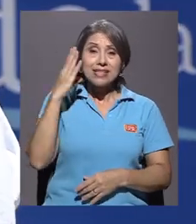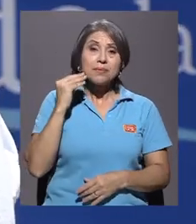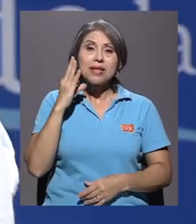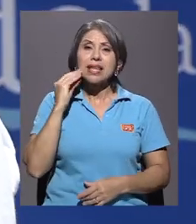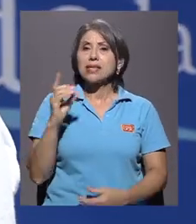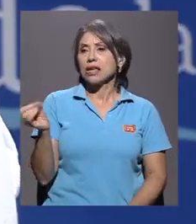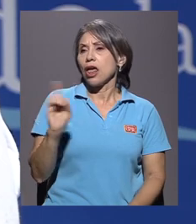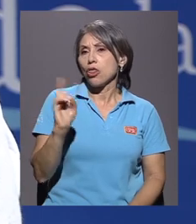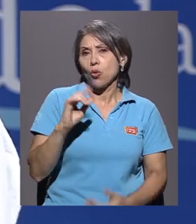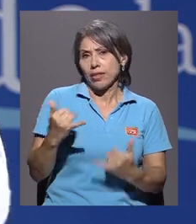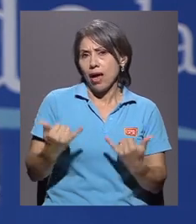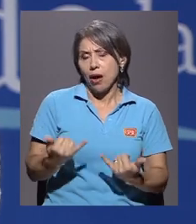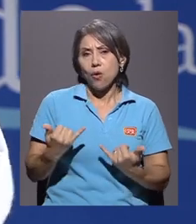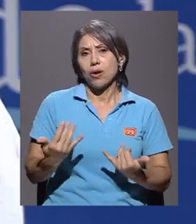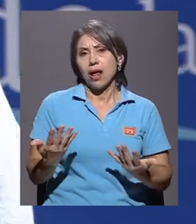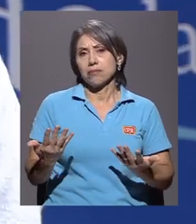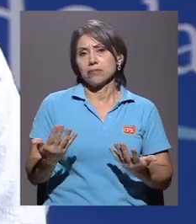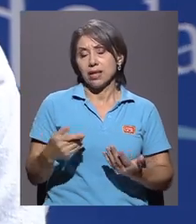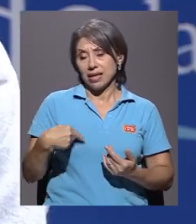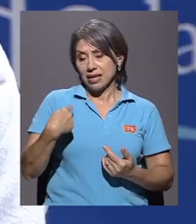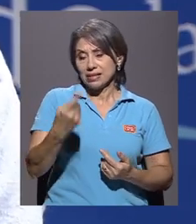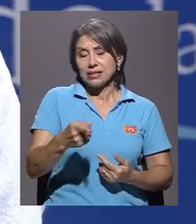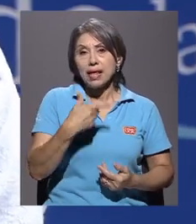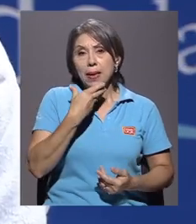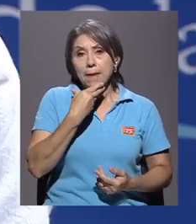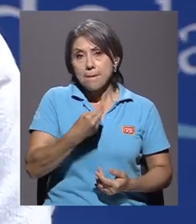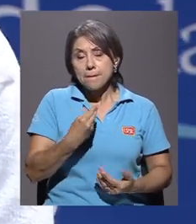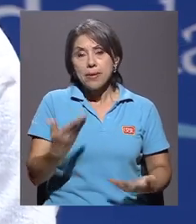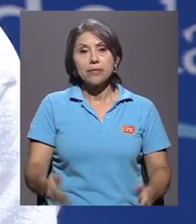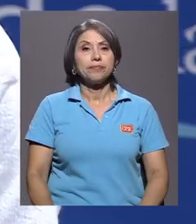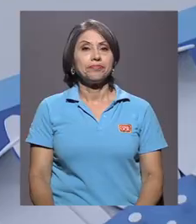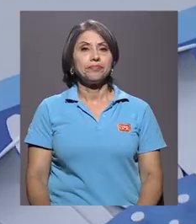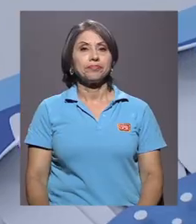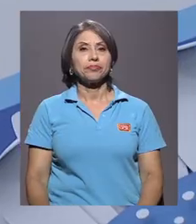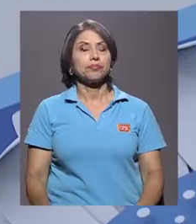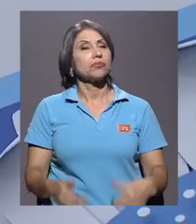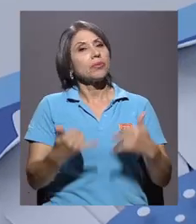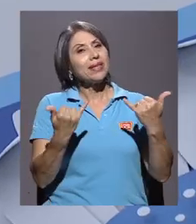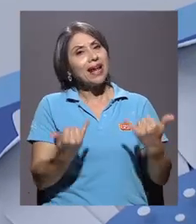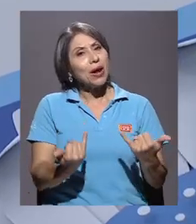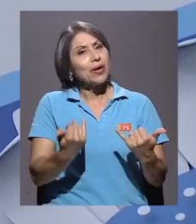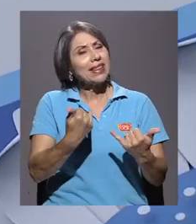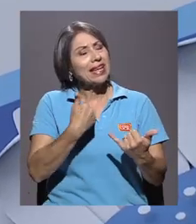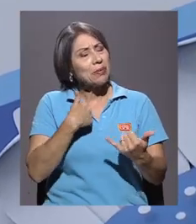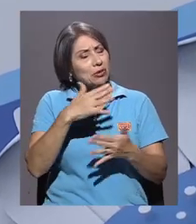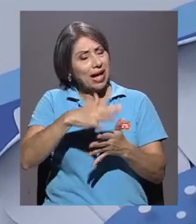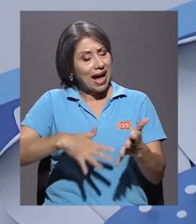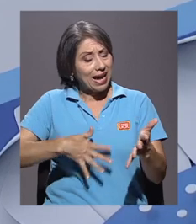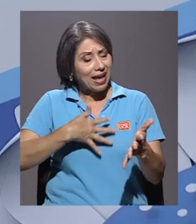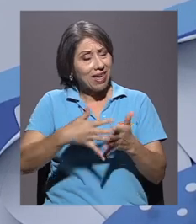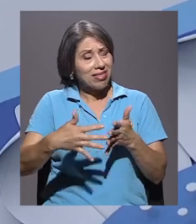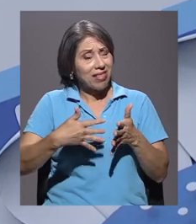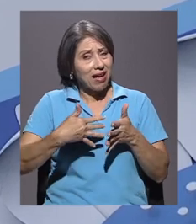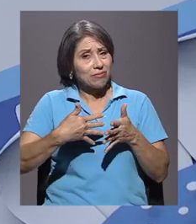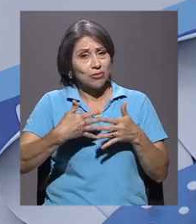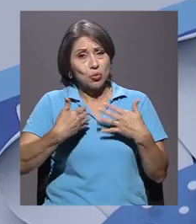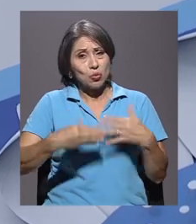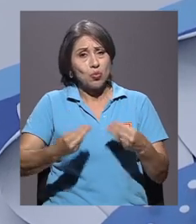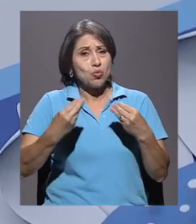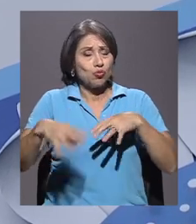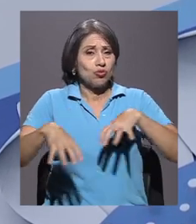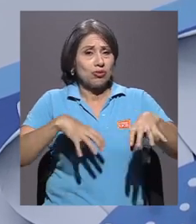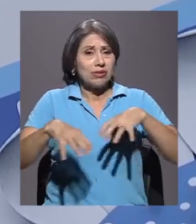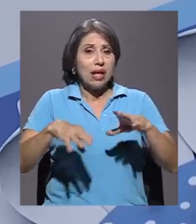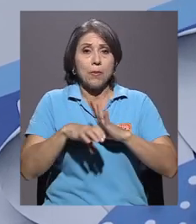las van a tener ahora en este mes de diciembre? Bueno, pues ahora tenemos una agenda súper larga, por ejemplo, este fin de semana vamos